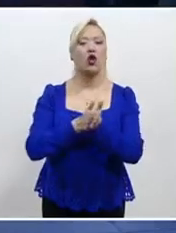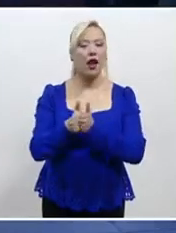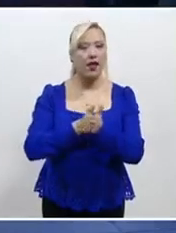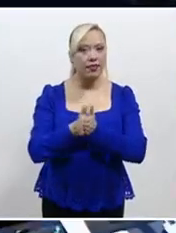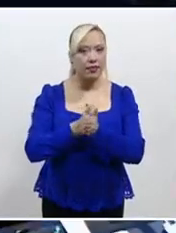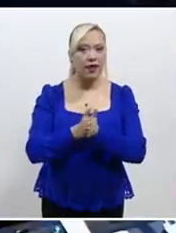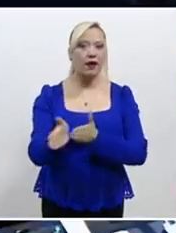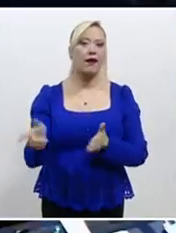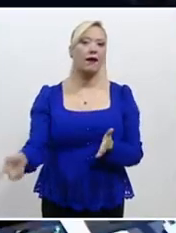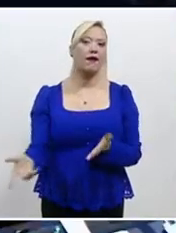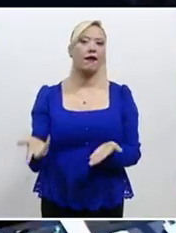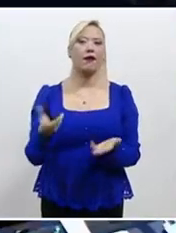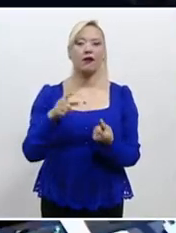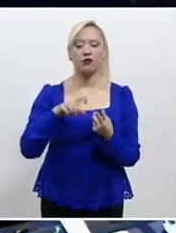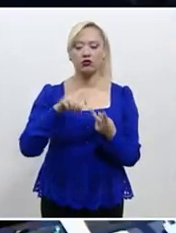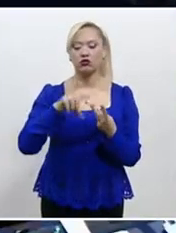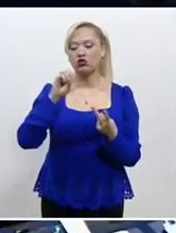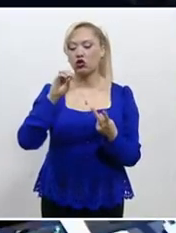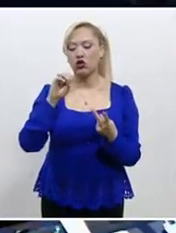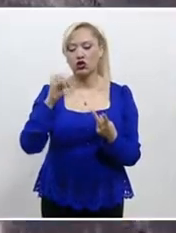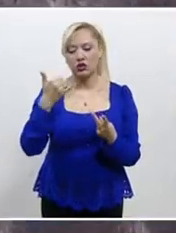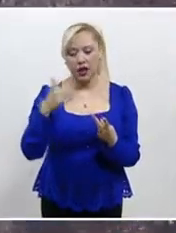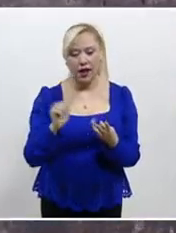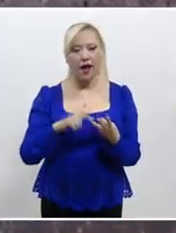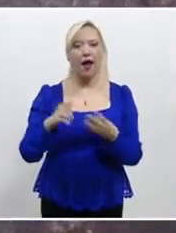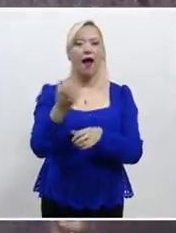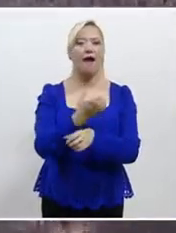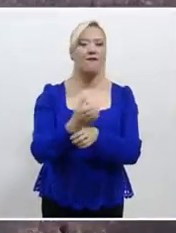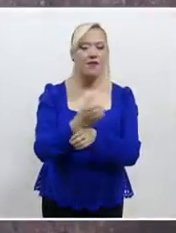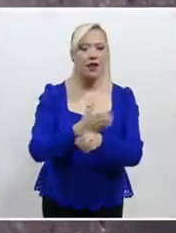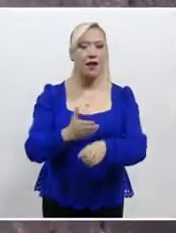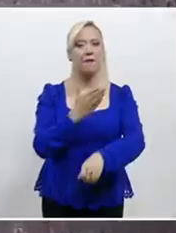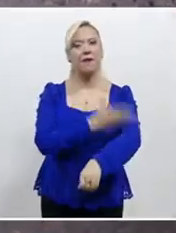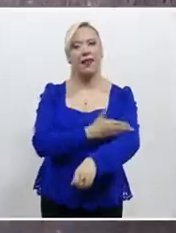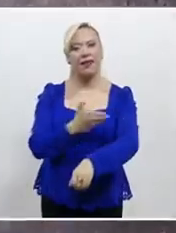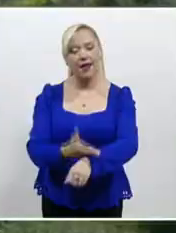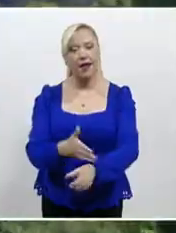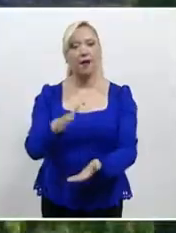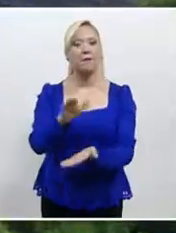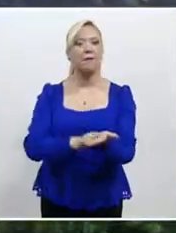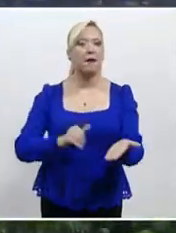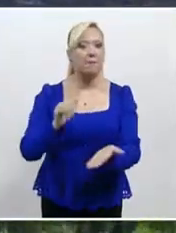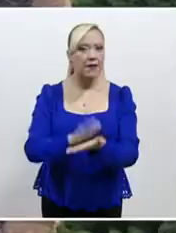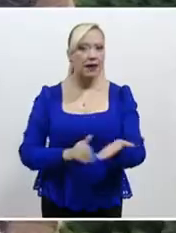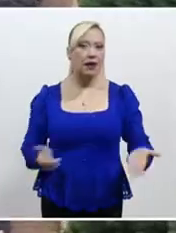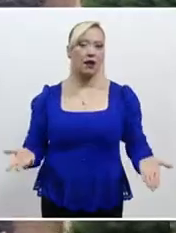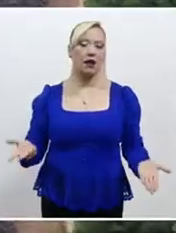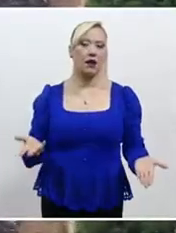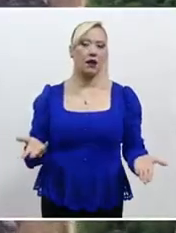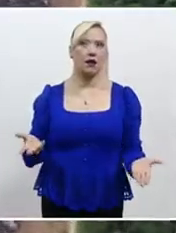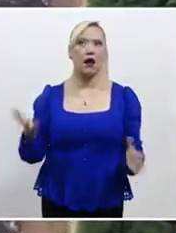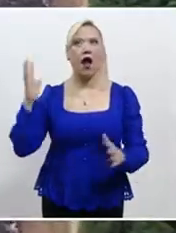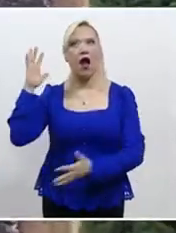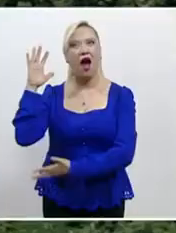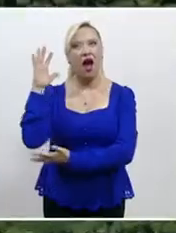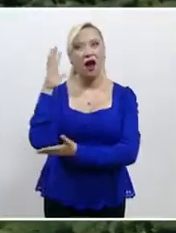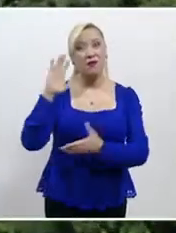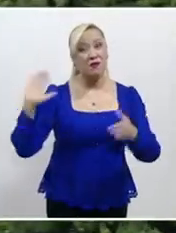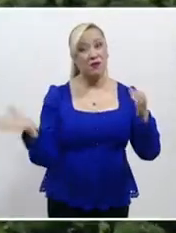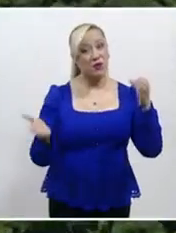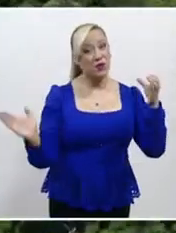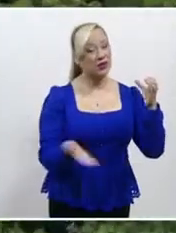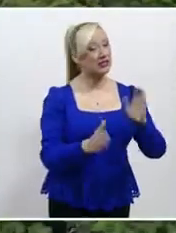derivados de la soya, café, madera, papel impreso, entre otros, que durante su producción utilizan grandes